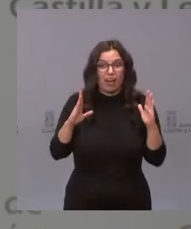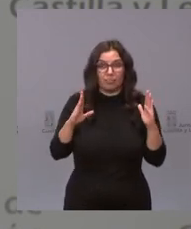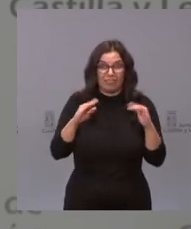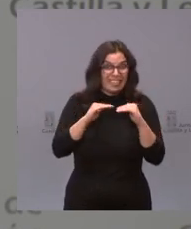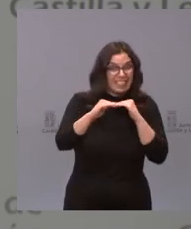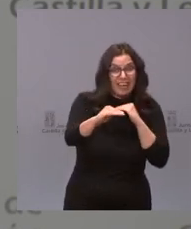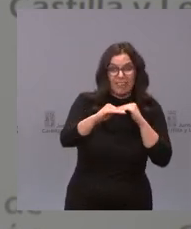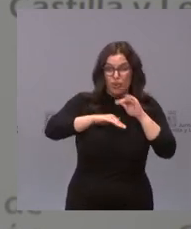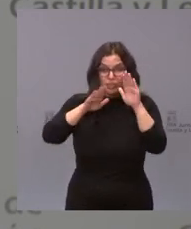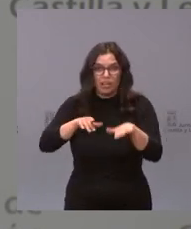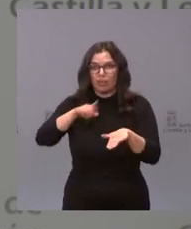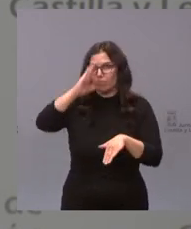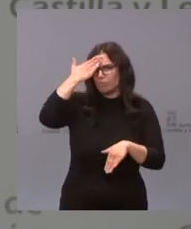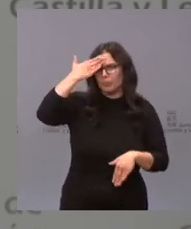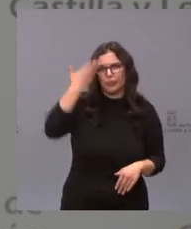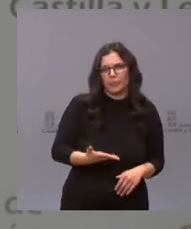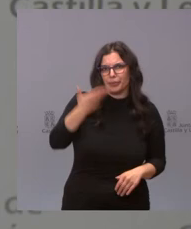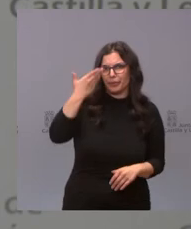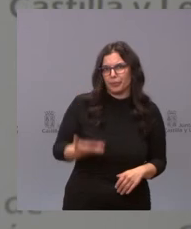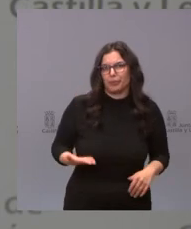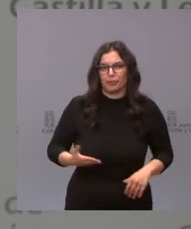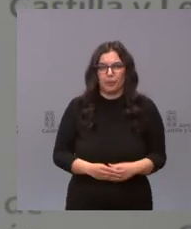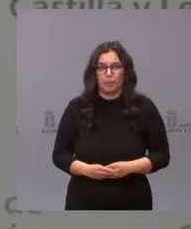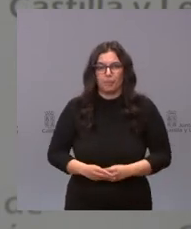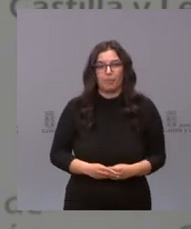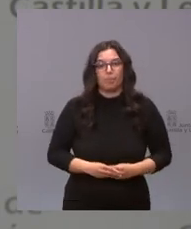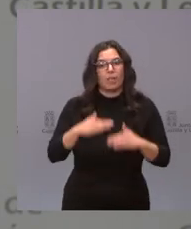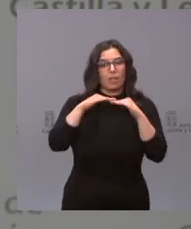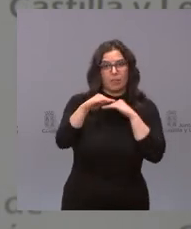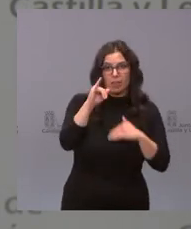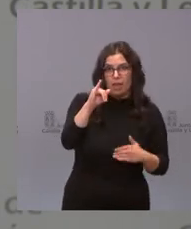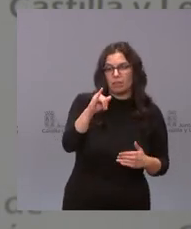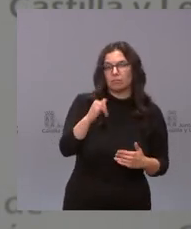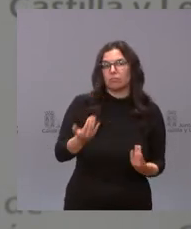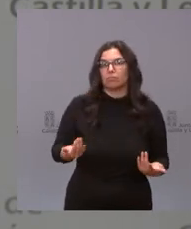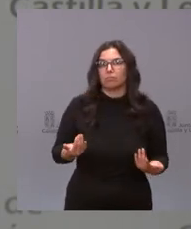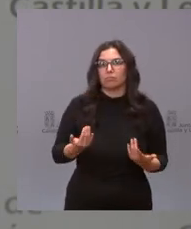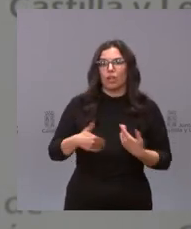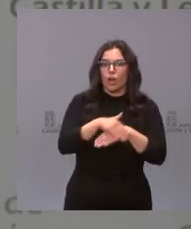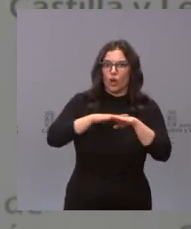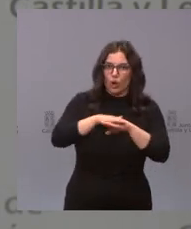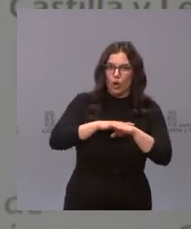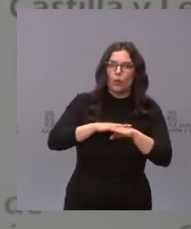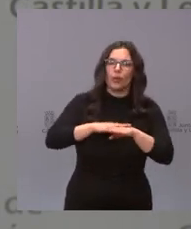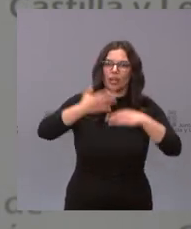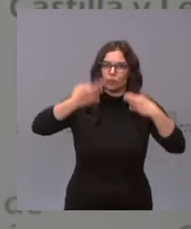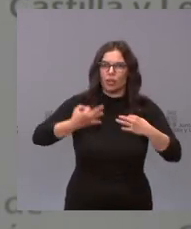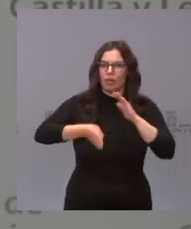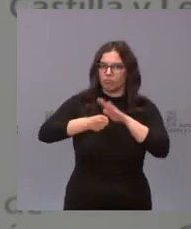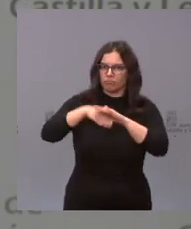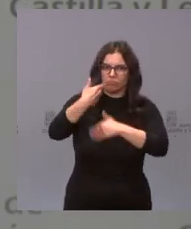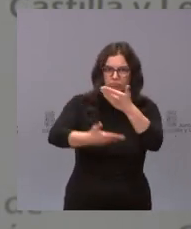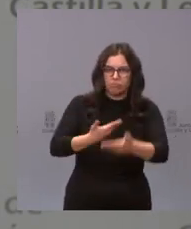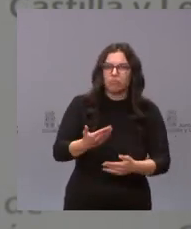y esos principios son muy importantes hay estabilidad en Castilla y León hay gobernabilidad garantizada en Castilla y León